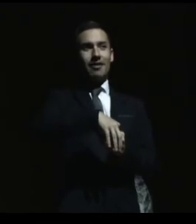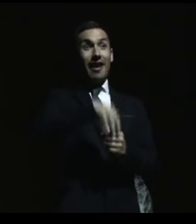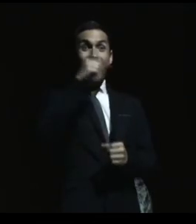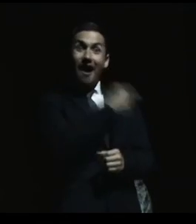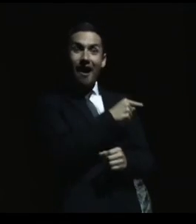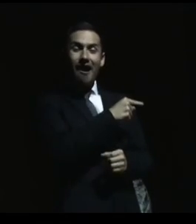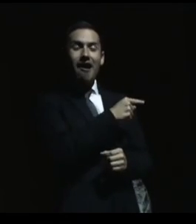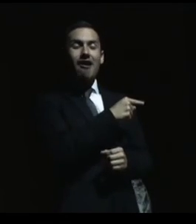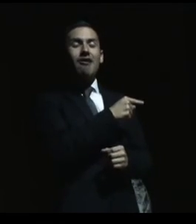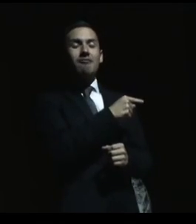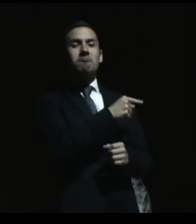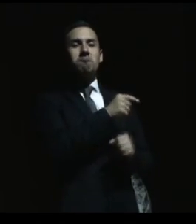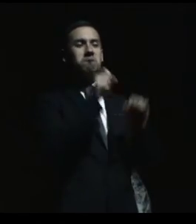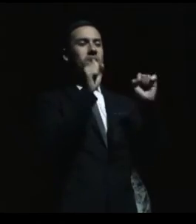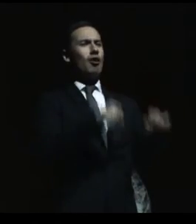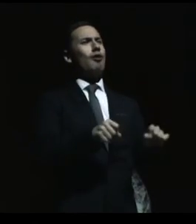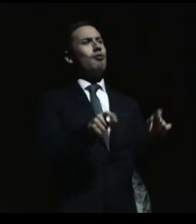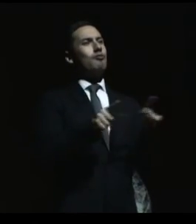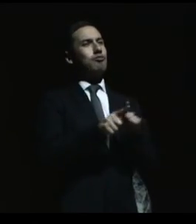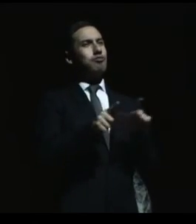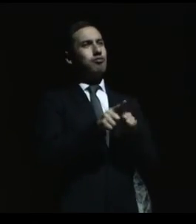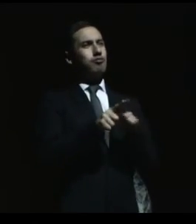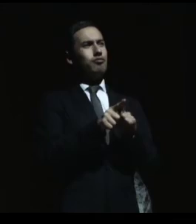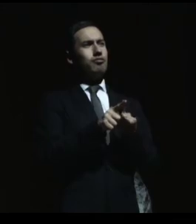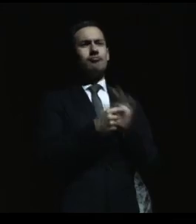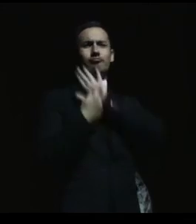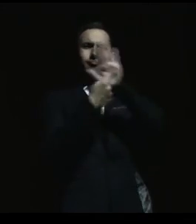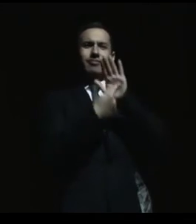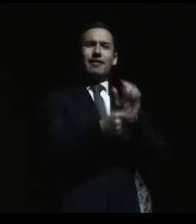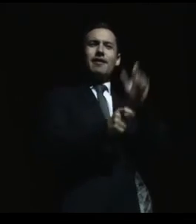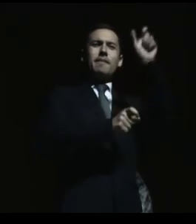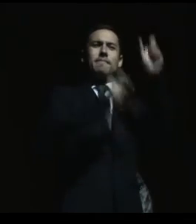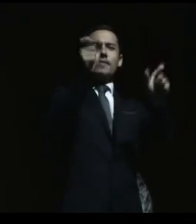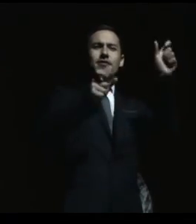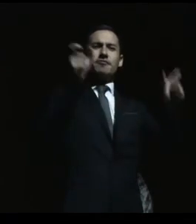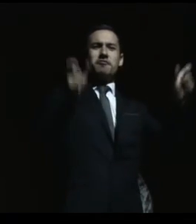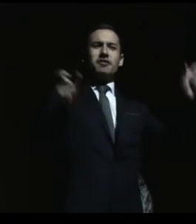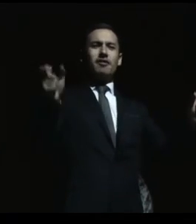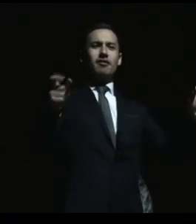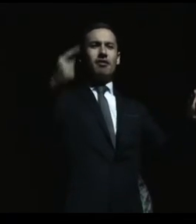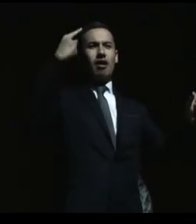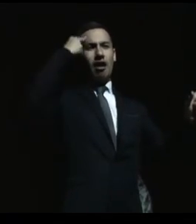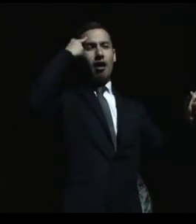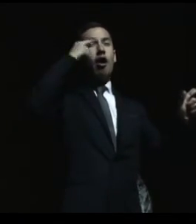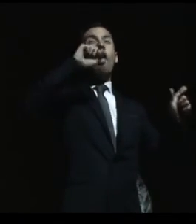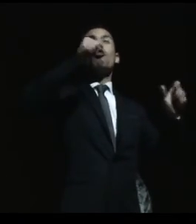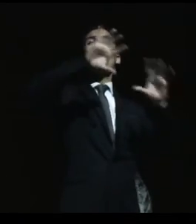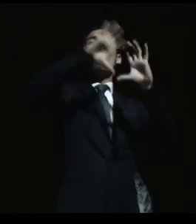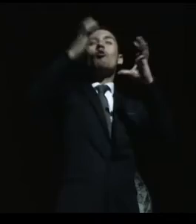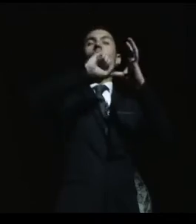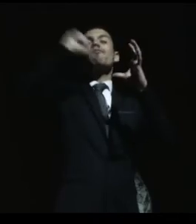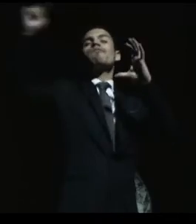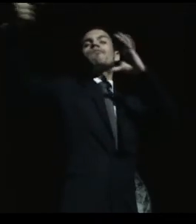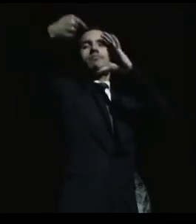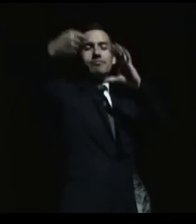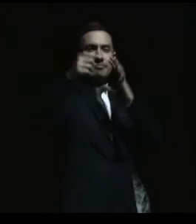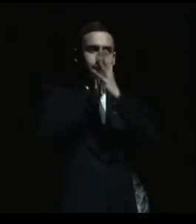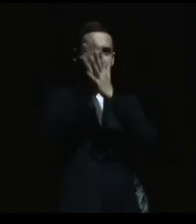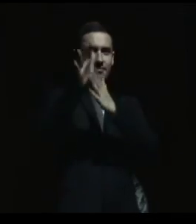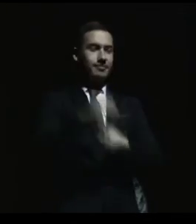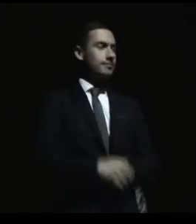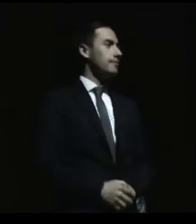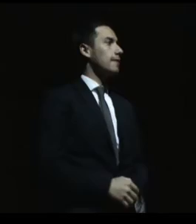algo que podemos dar enseñar a la gente que nos ve desde la otra parte del muro. La